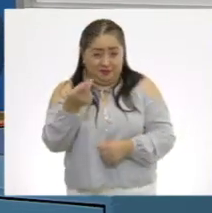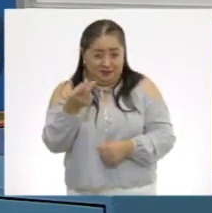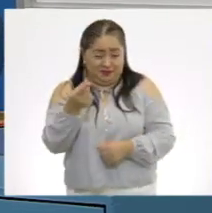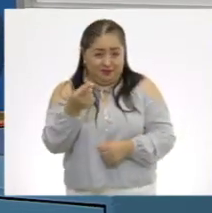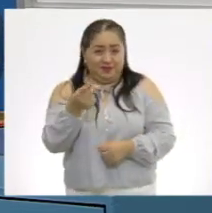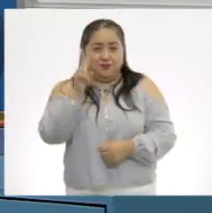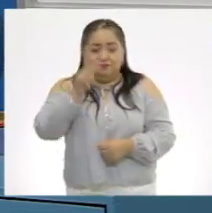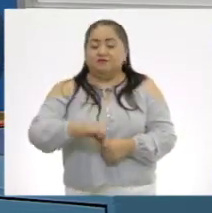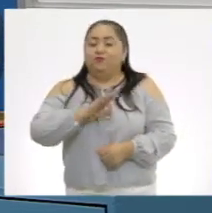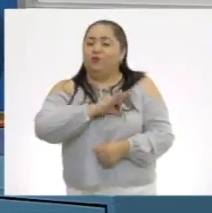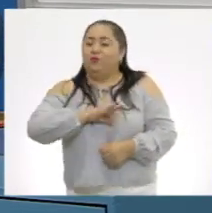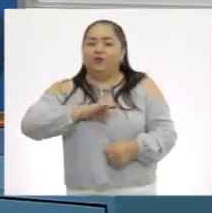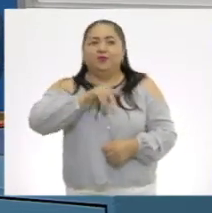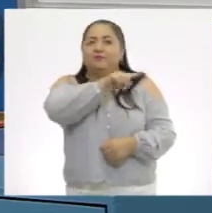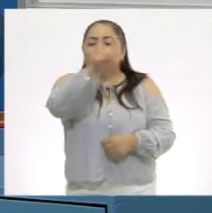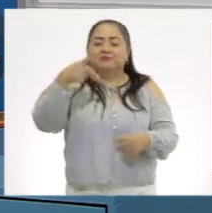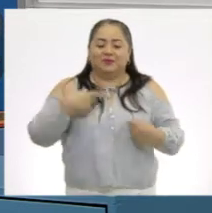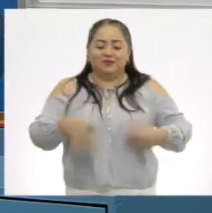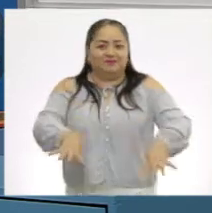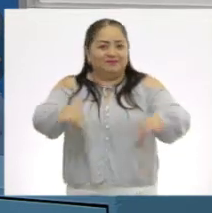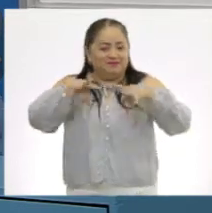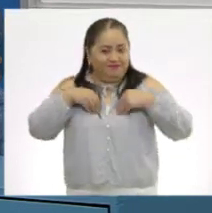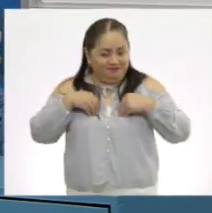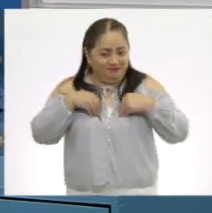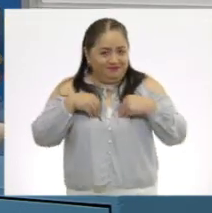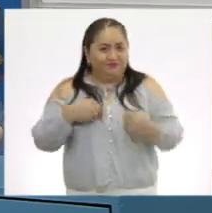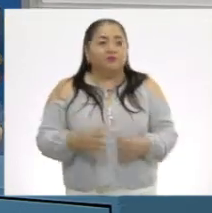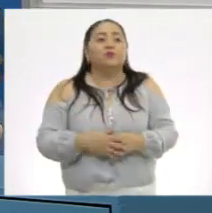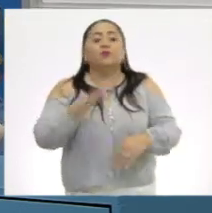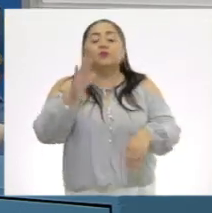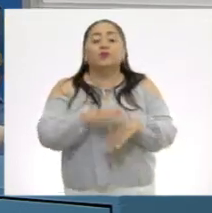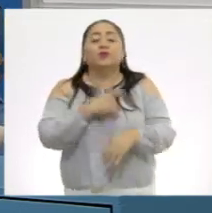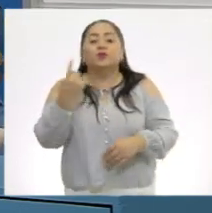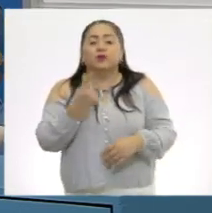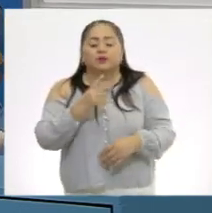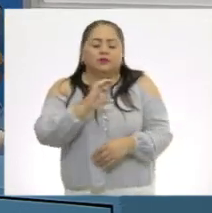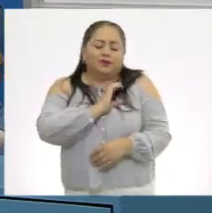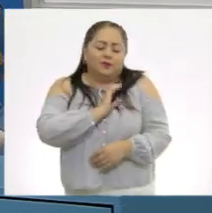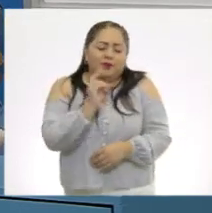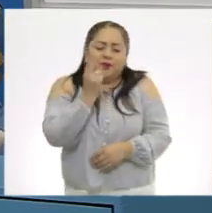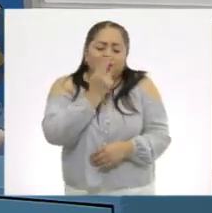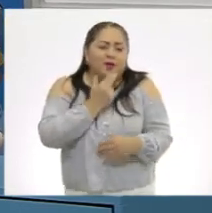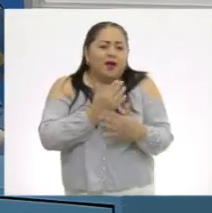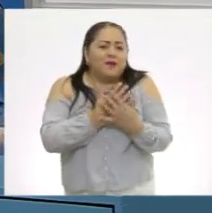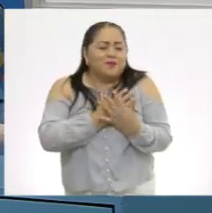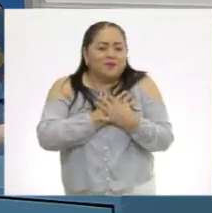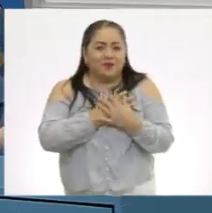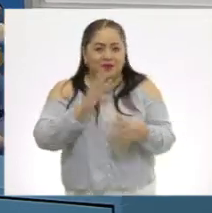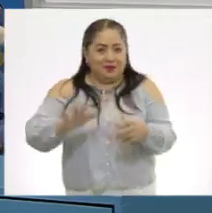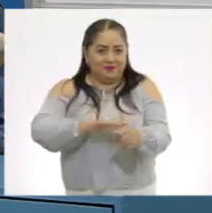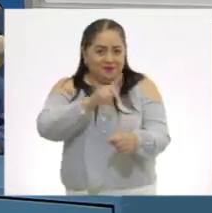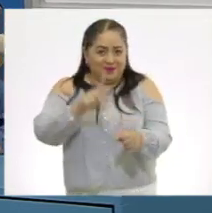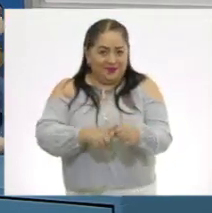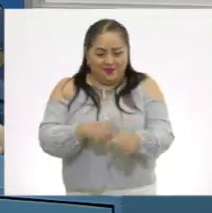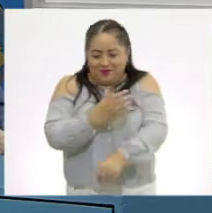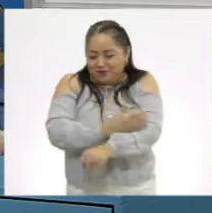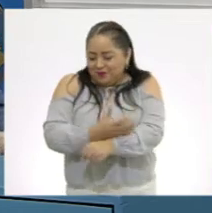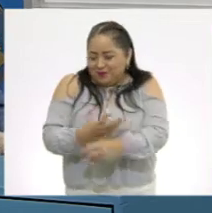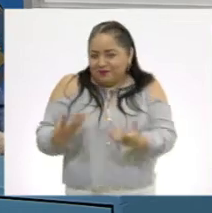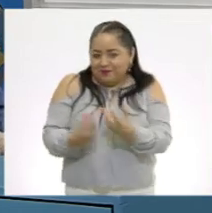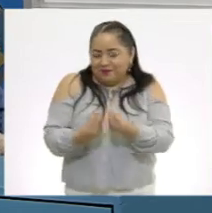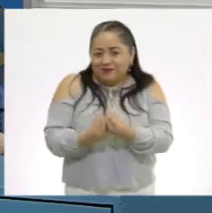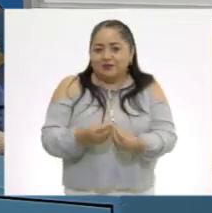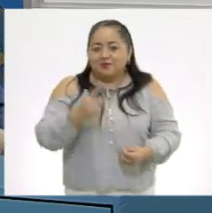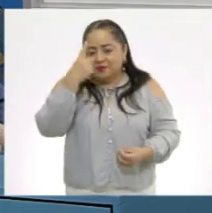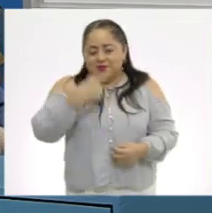harán felices a quien los adopten, ya que la ternura y amor de los animales de compañía hacen